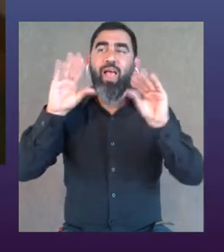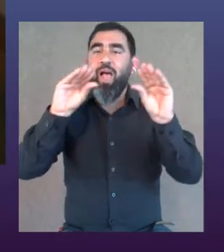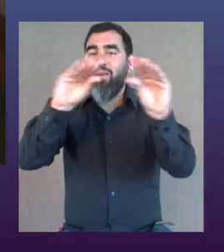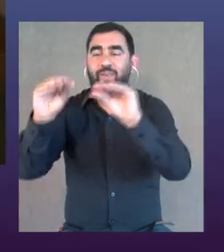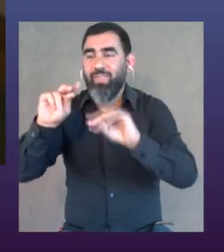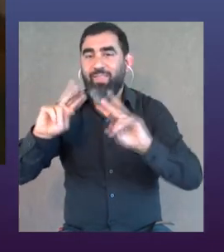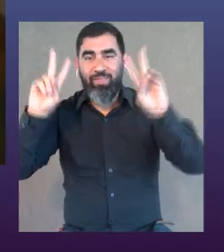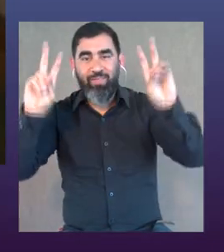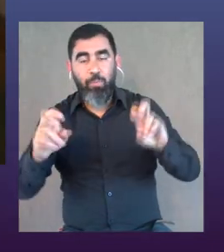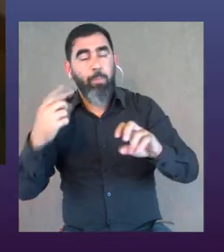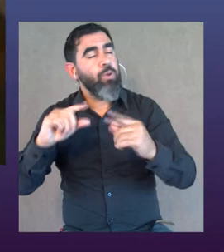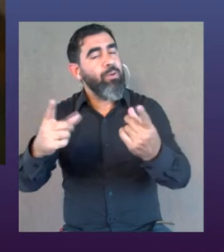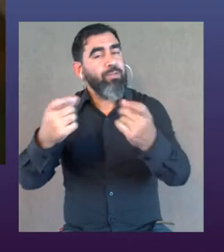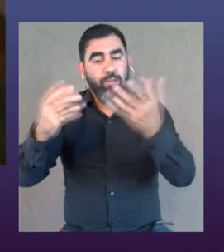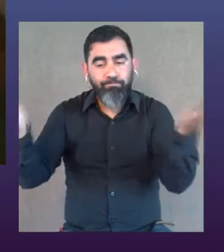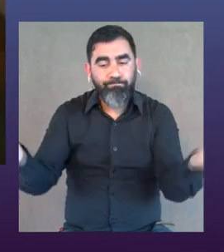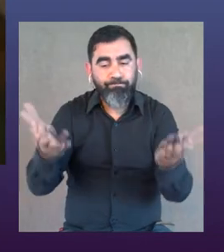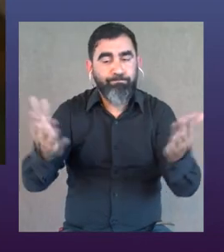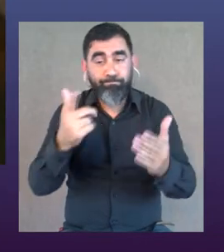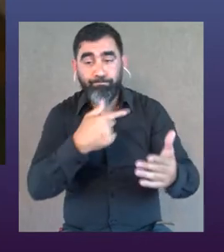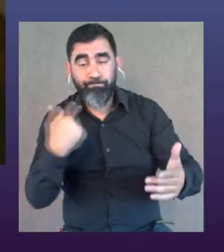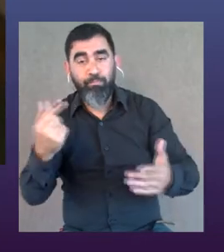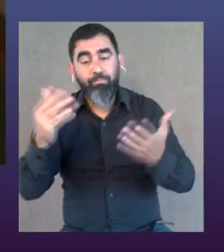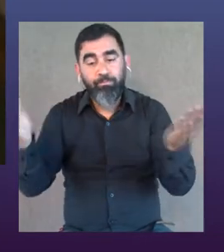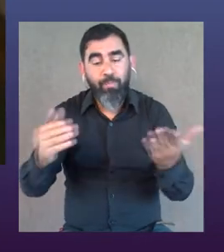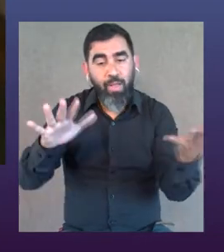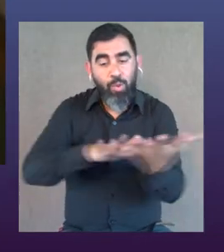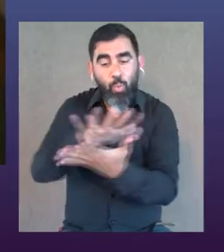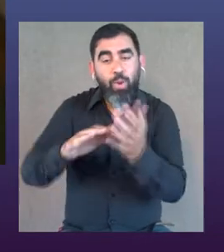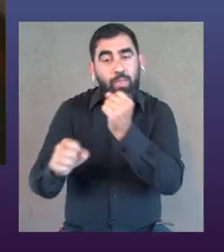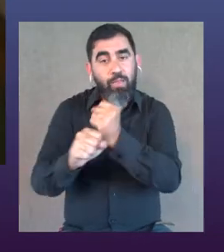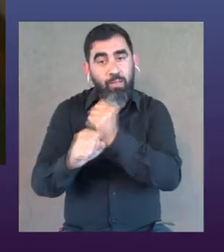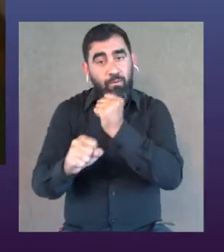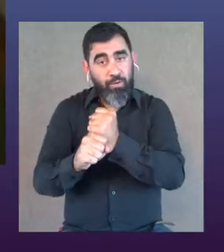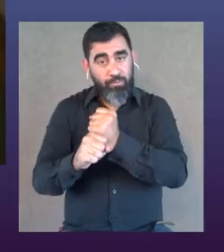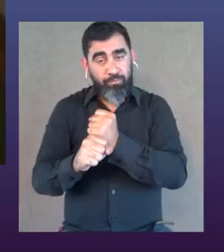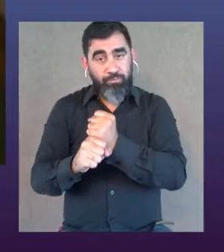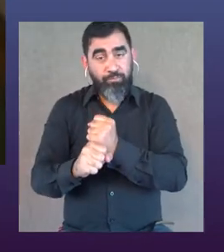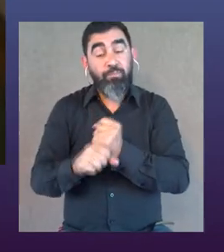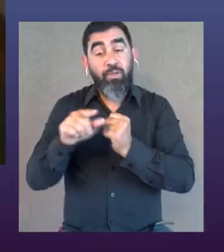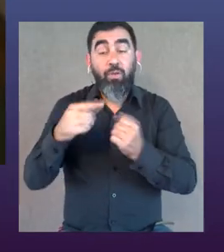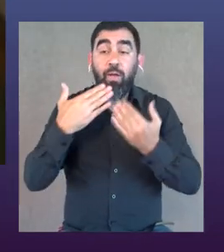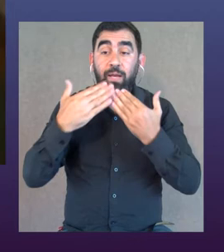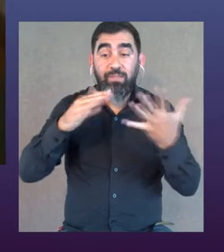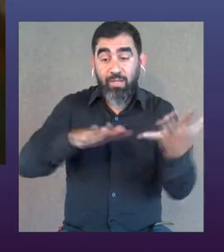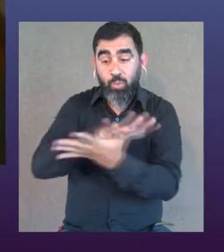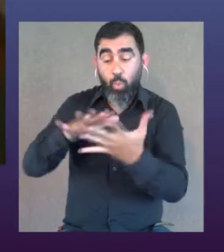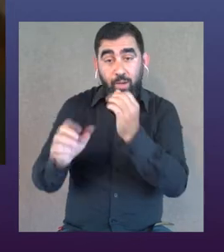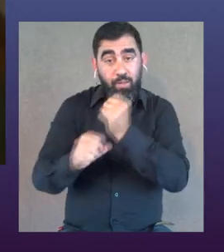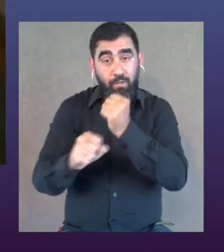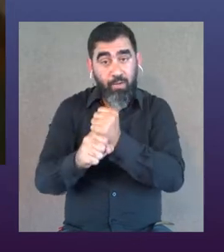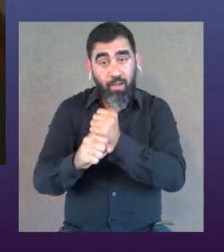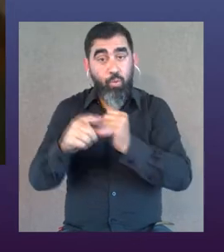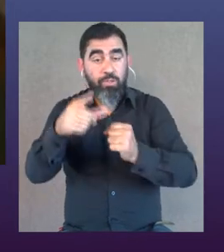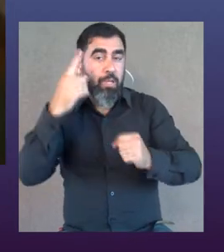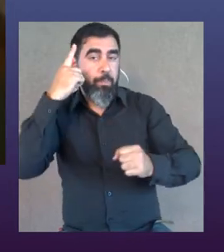tengamos que hablar de todo esto. Pero necesitamos generar esos espacios de trabajo. Y a través de